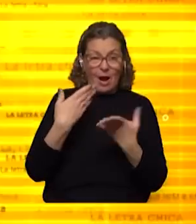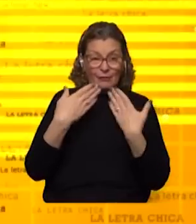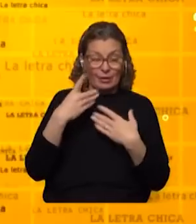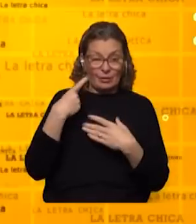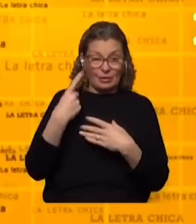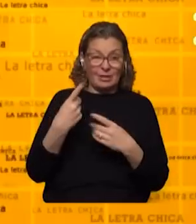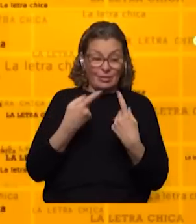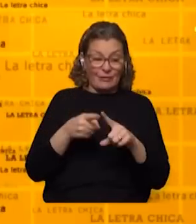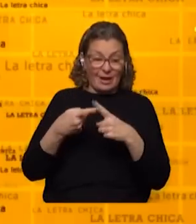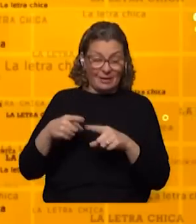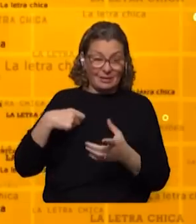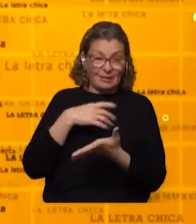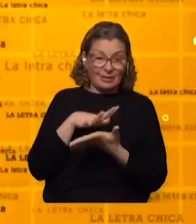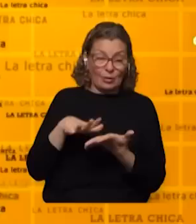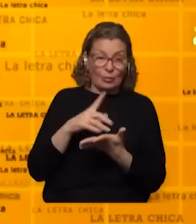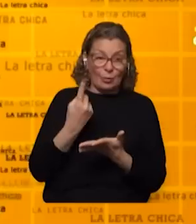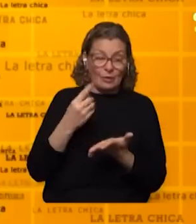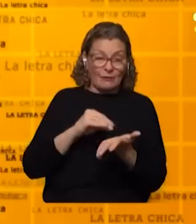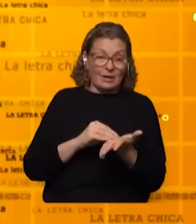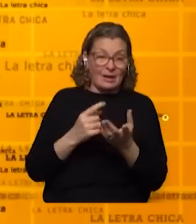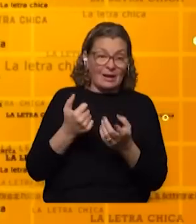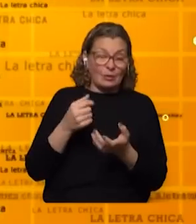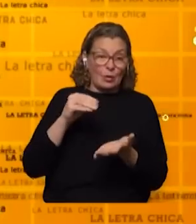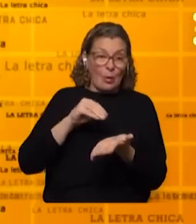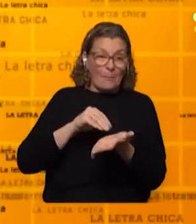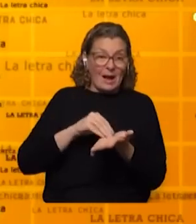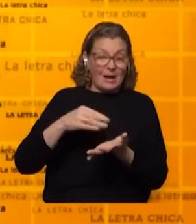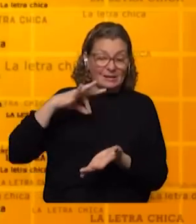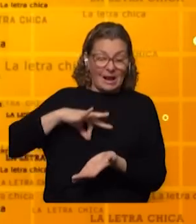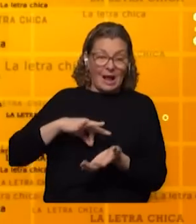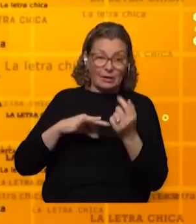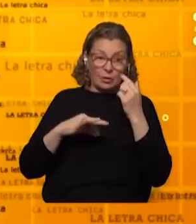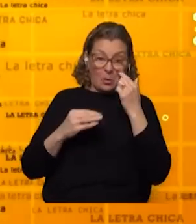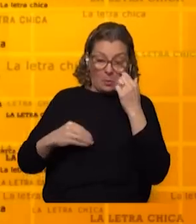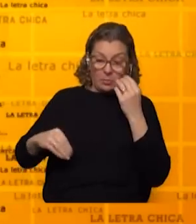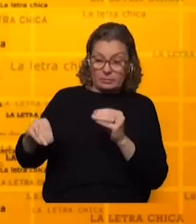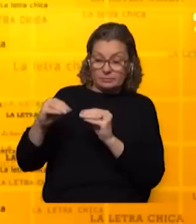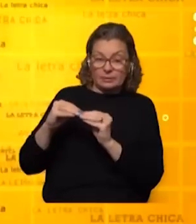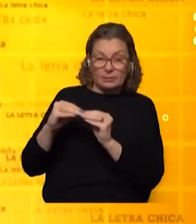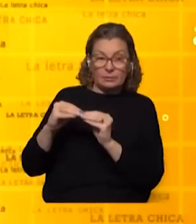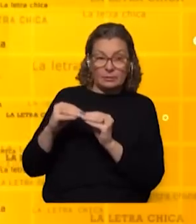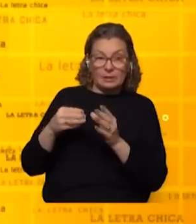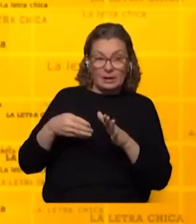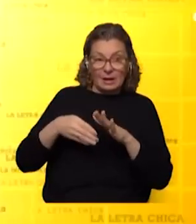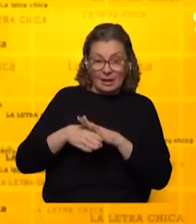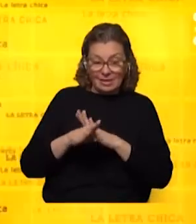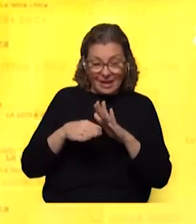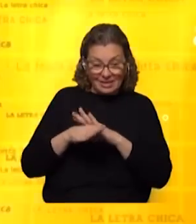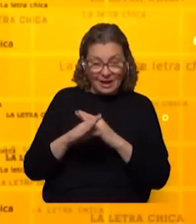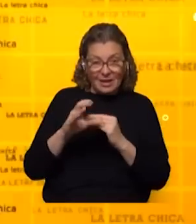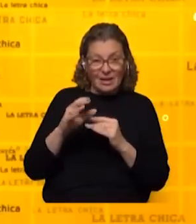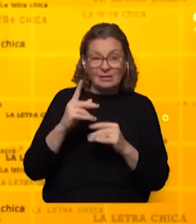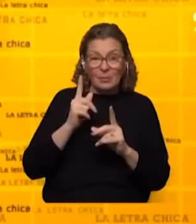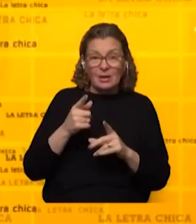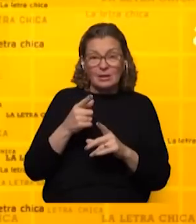múltiples situaciones que se han presentado. Una vez casi no nos pagan el salario compensatorio que tenemos. Protestamos en el hall de directorio porque tampoco